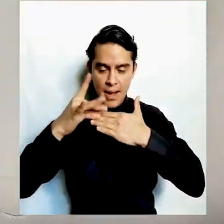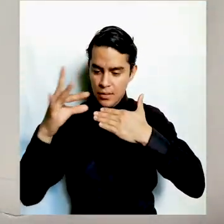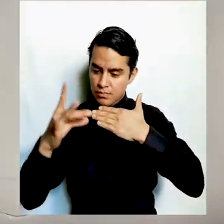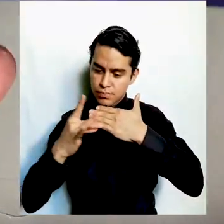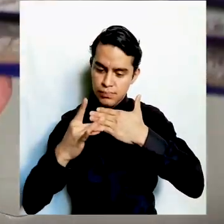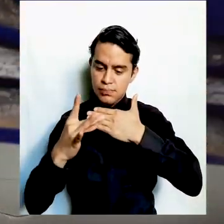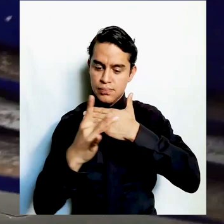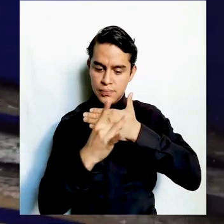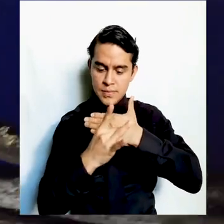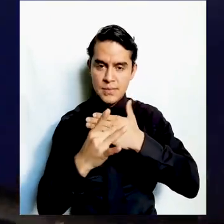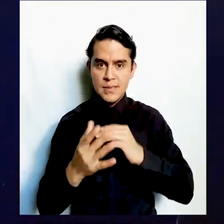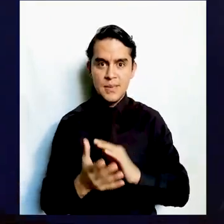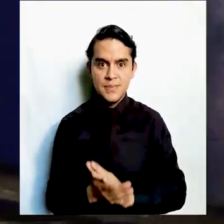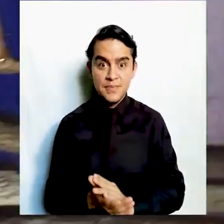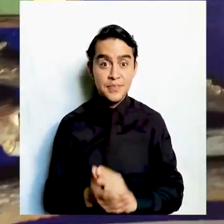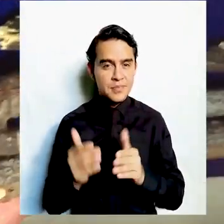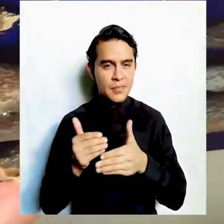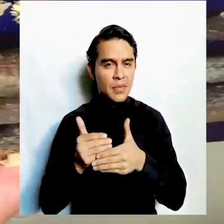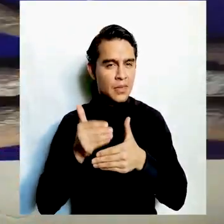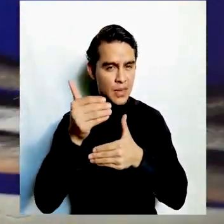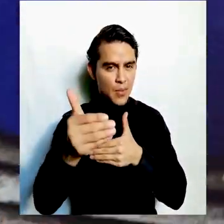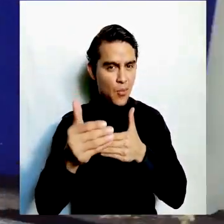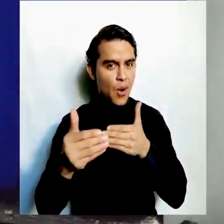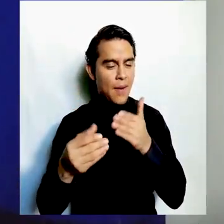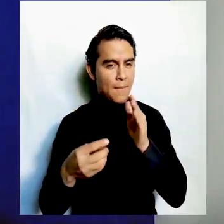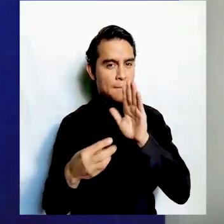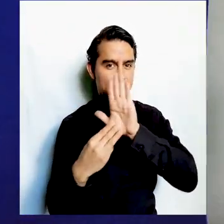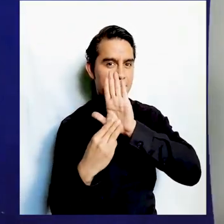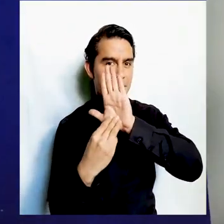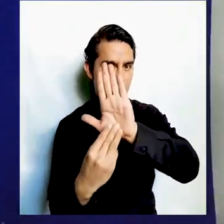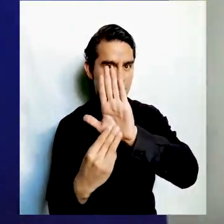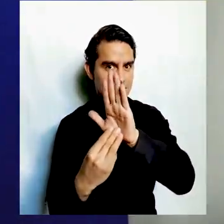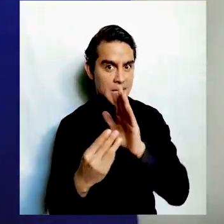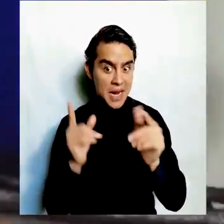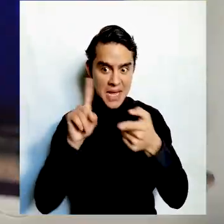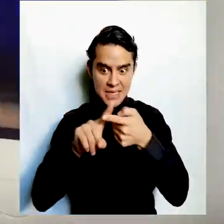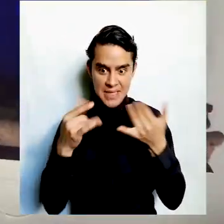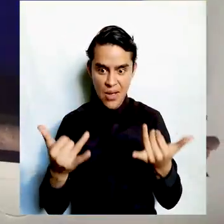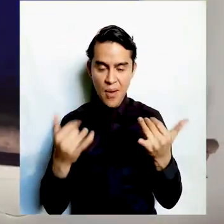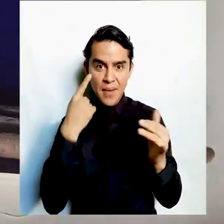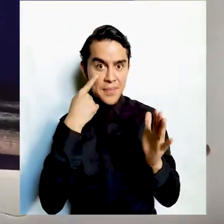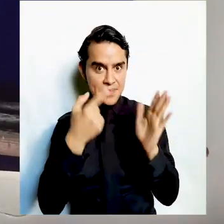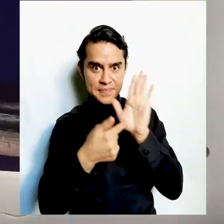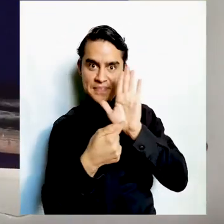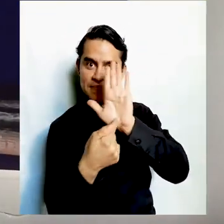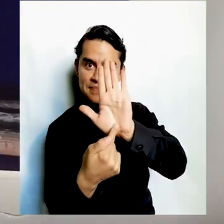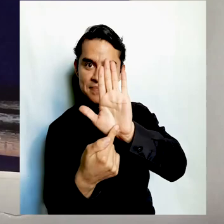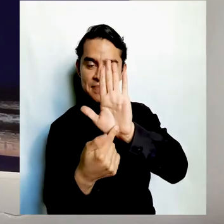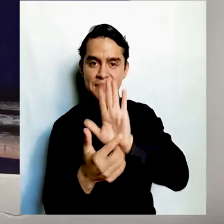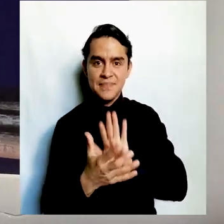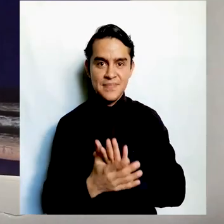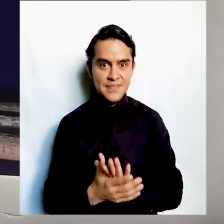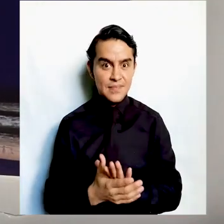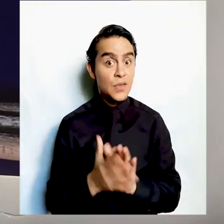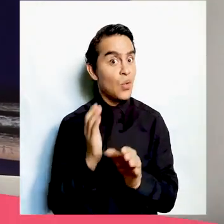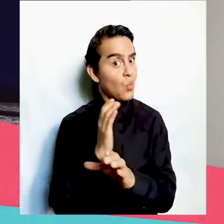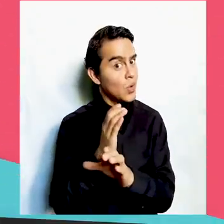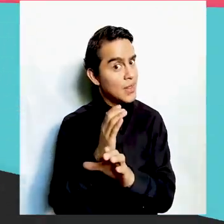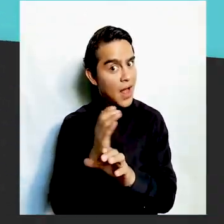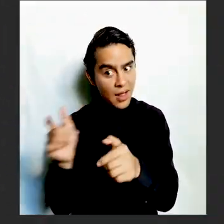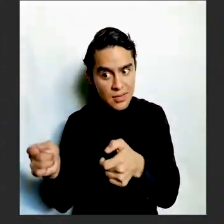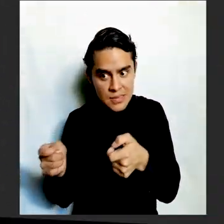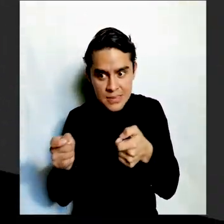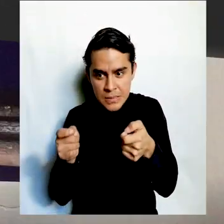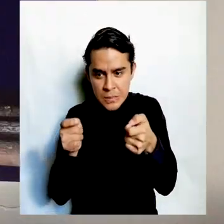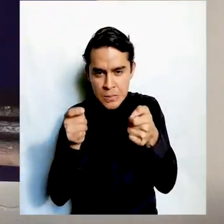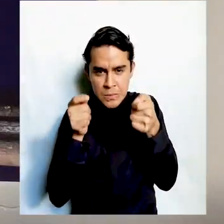Te muestra el resultado que hemos obtenido hasta ahora. Lo levanté con mucho cuidado para no despegar ni